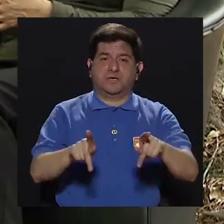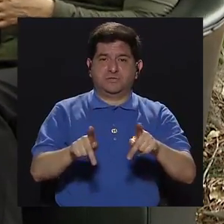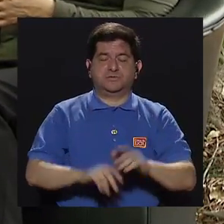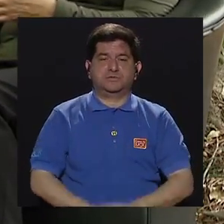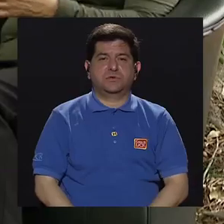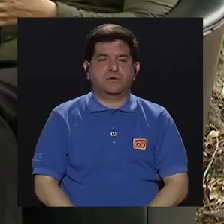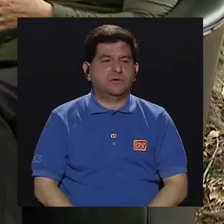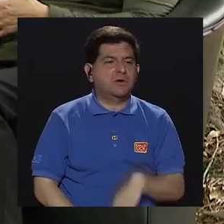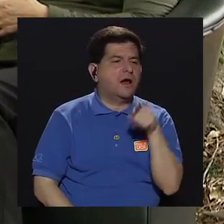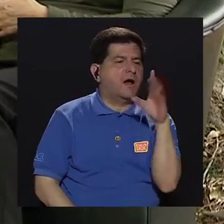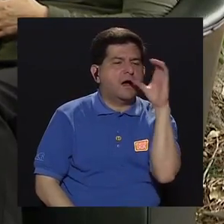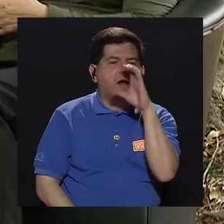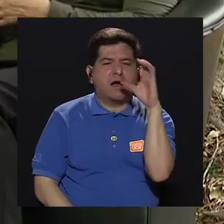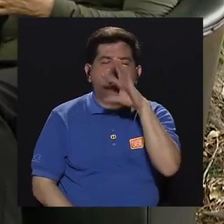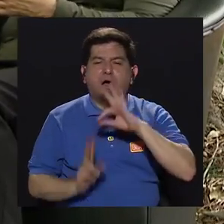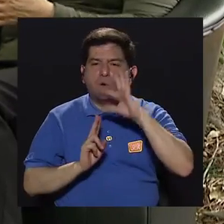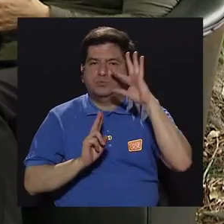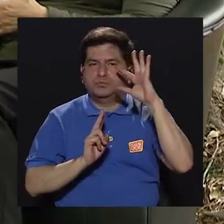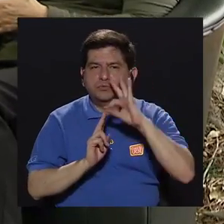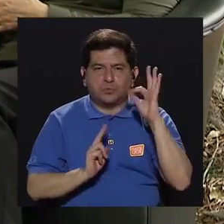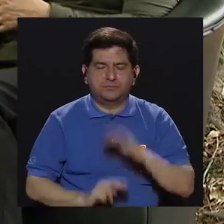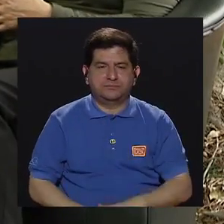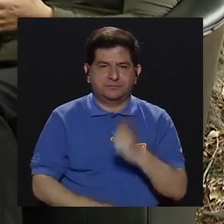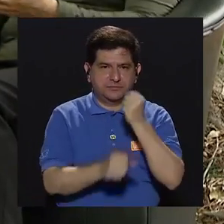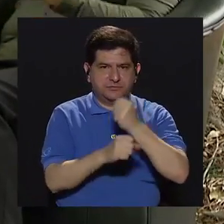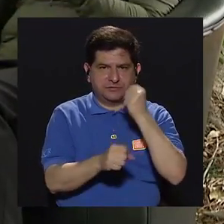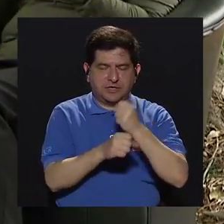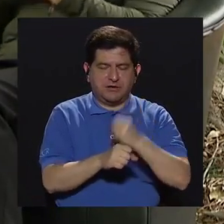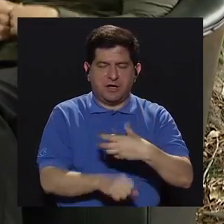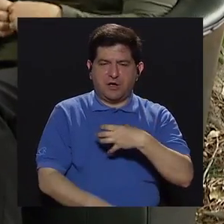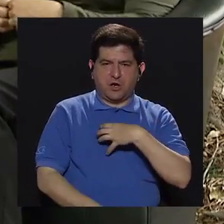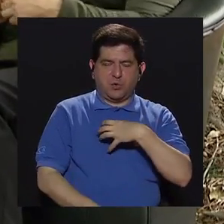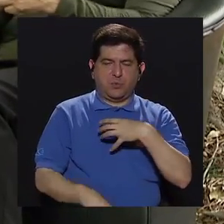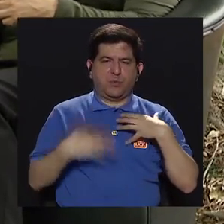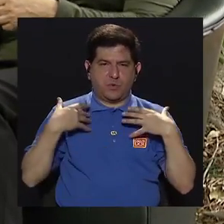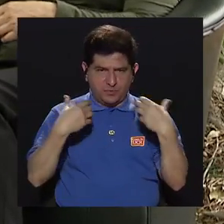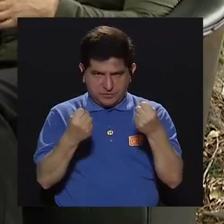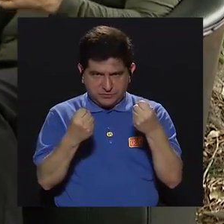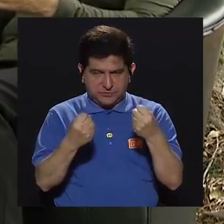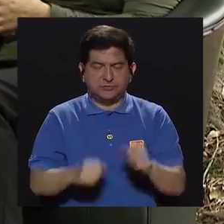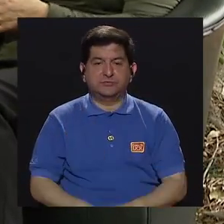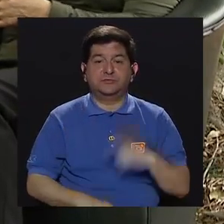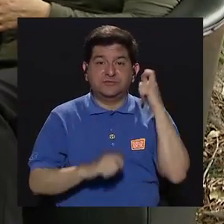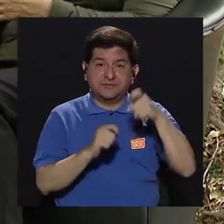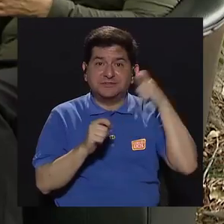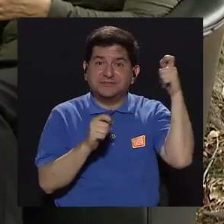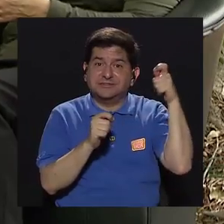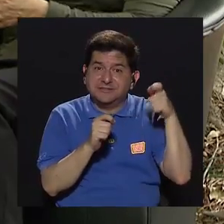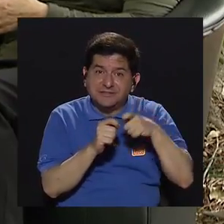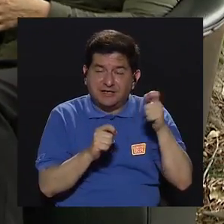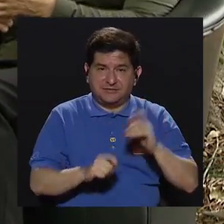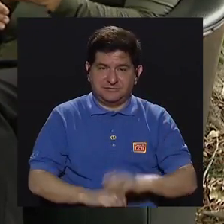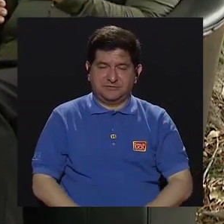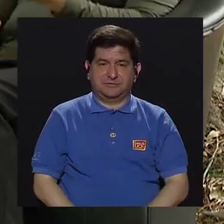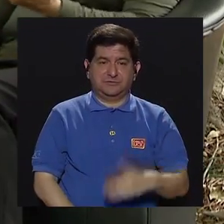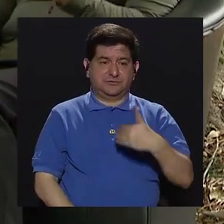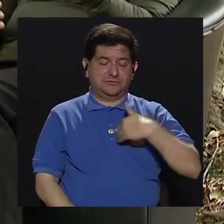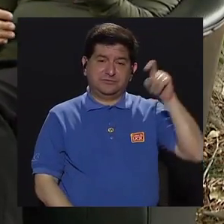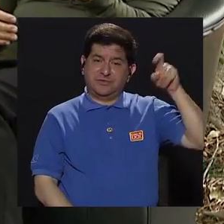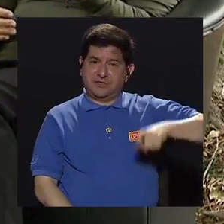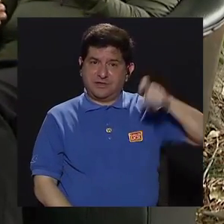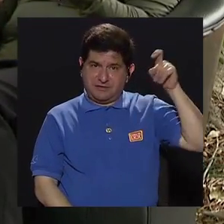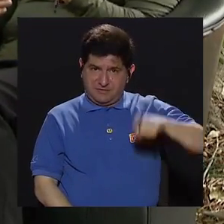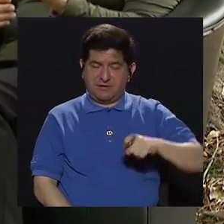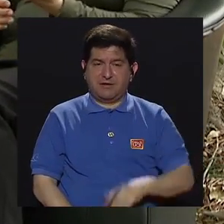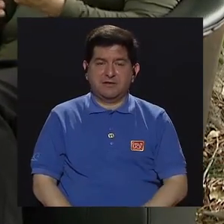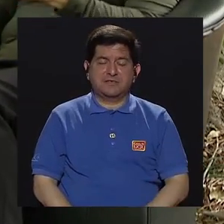busque también alternativas para trabajar su propia salud, precisamente porque tiene que